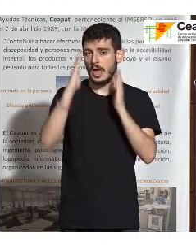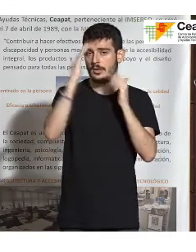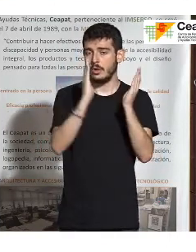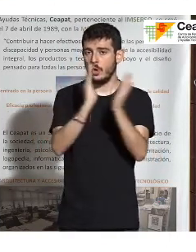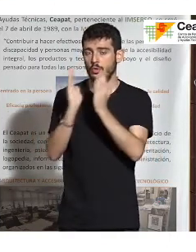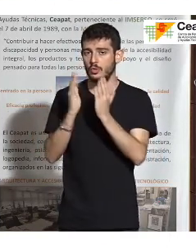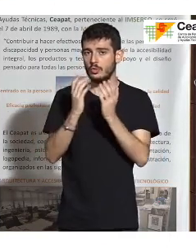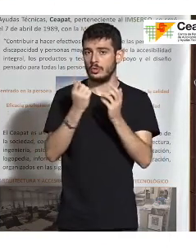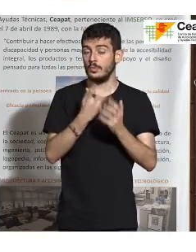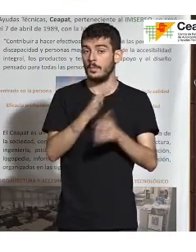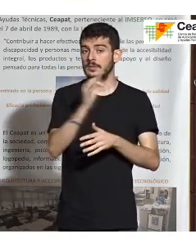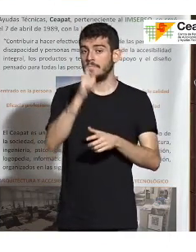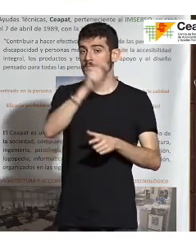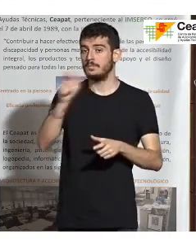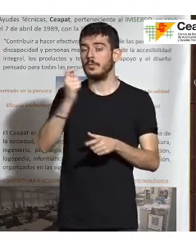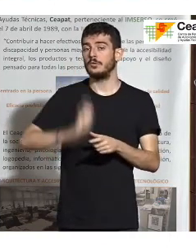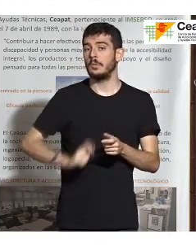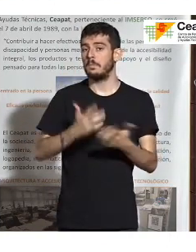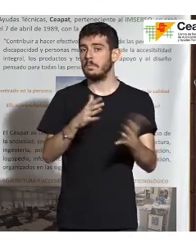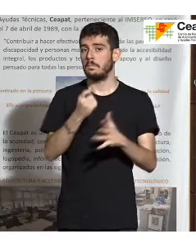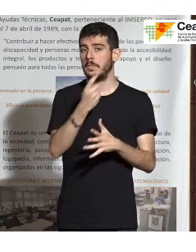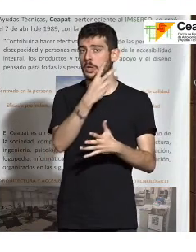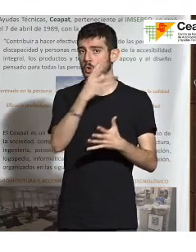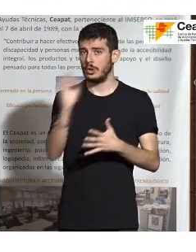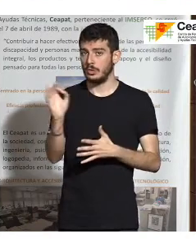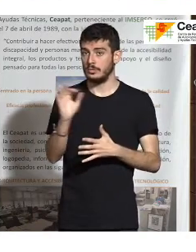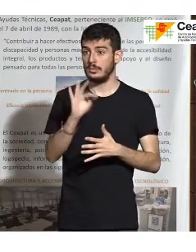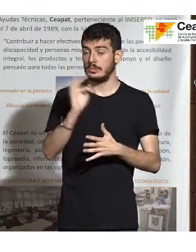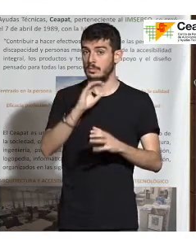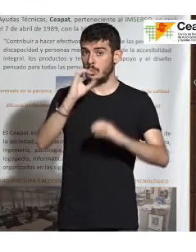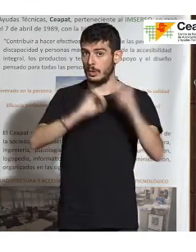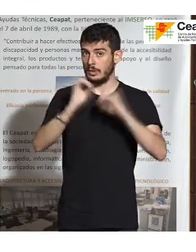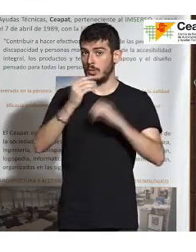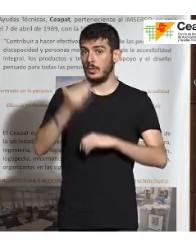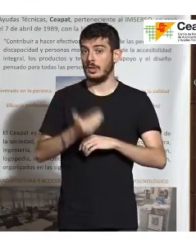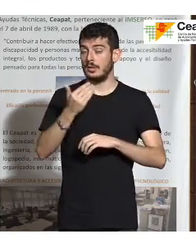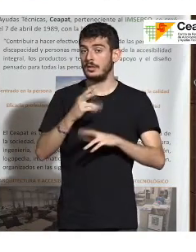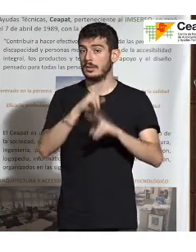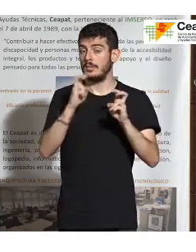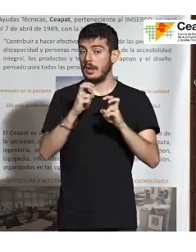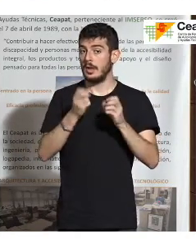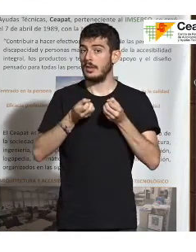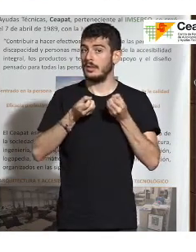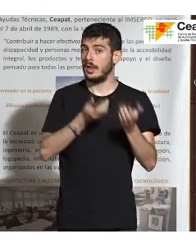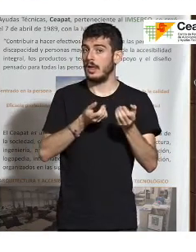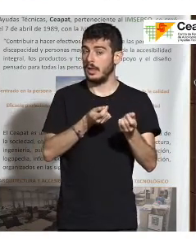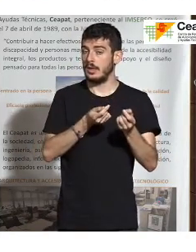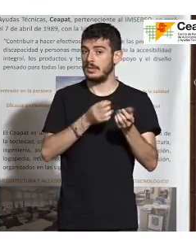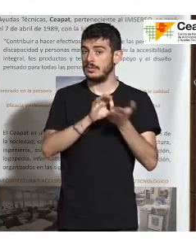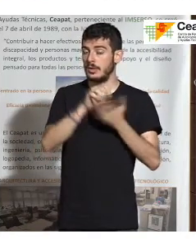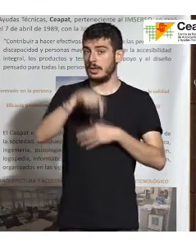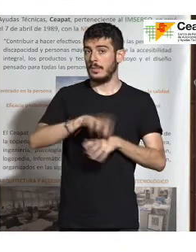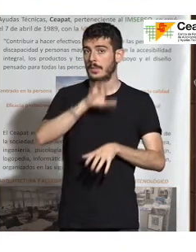profesionales y con también un porcentaje importante en cuanto a lo que es la prestación de servicio en el país.